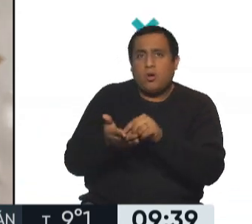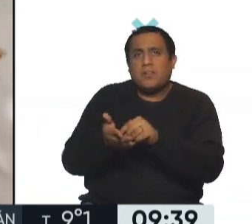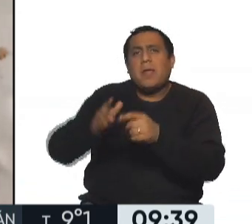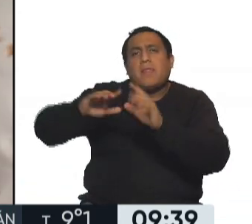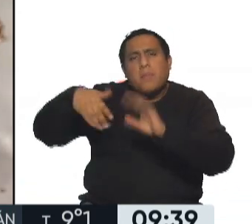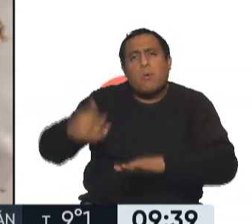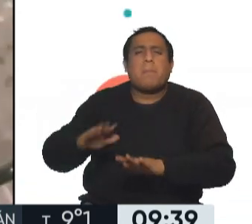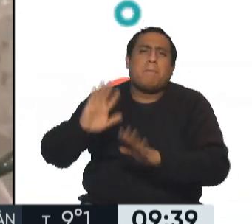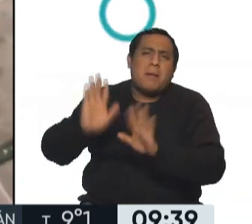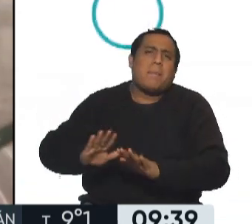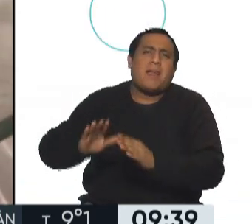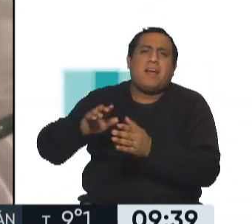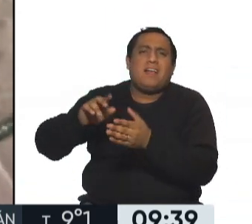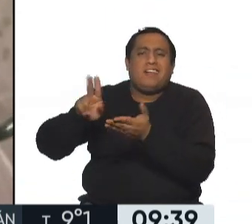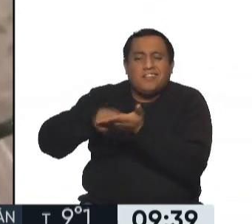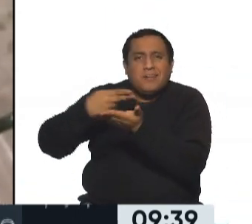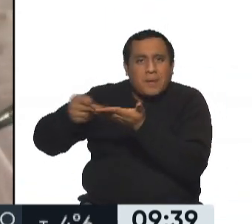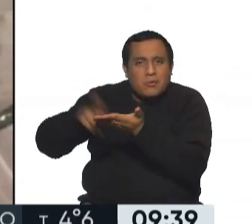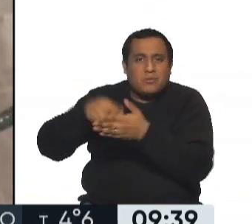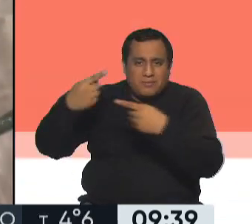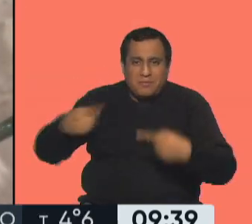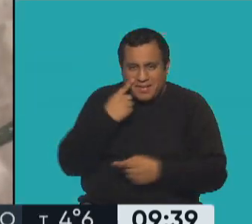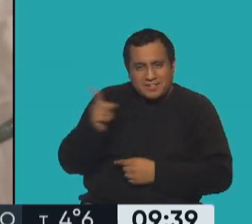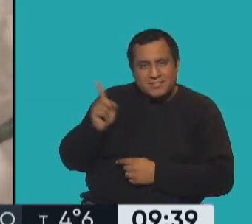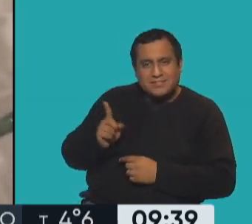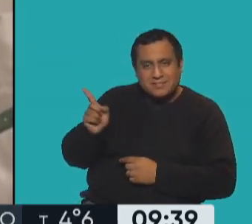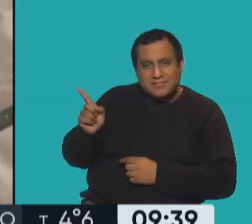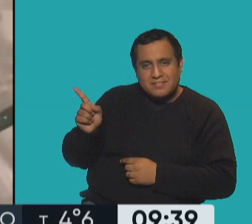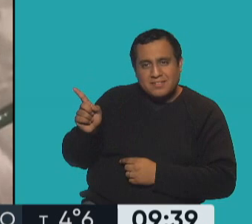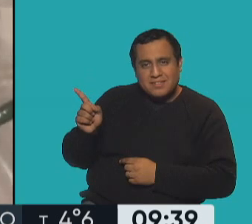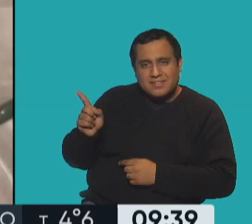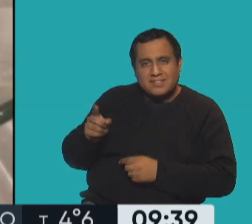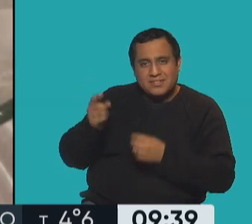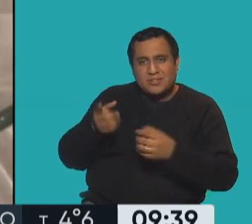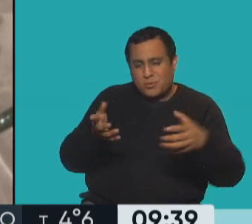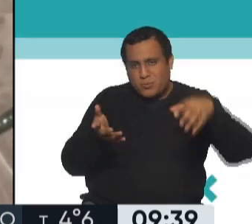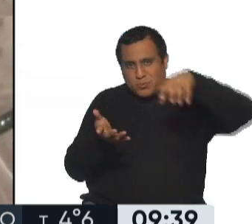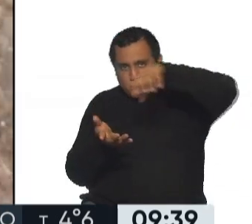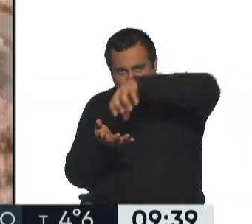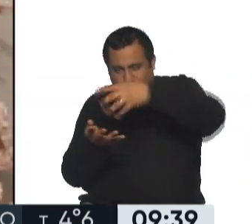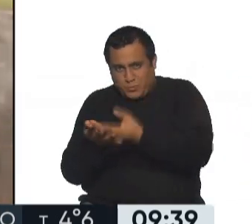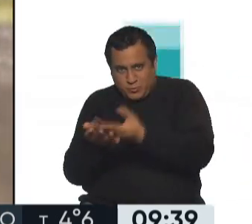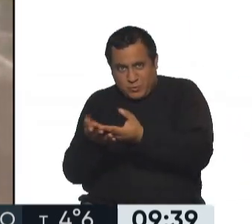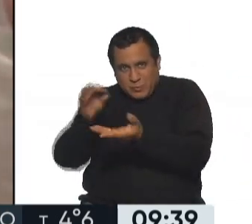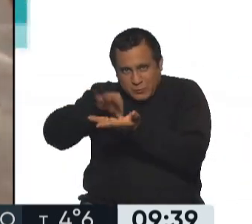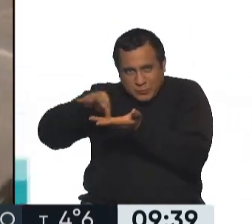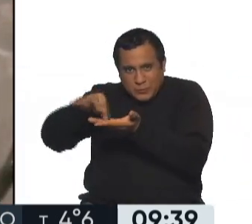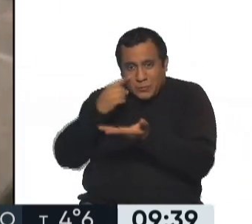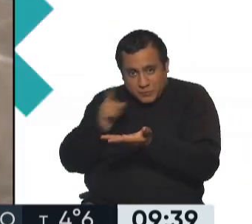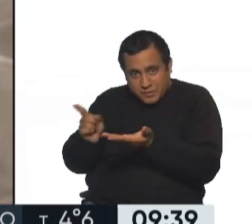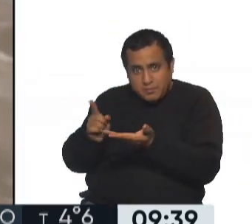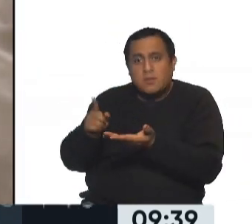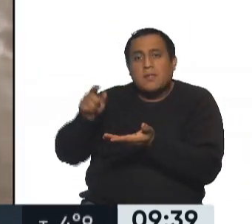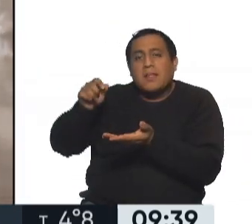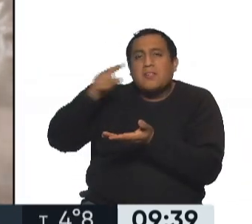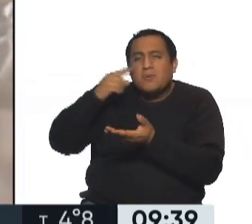yo les muestro ahí, que eso es lo que queda de la almendra, justamente ahí en la bolsa de leche vegetal, y yo ahí le agregué unas